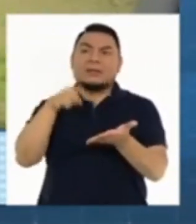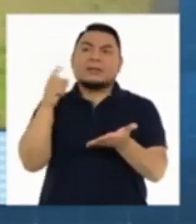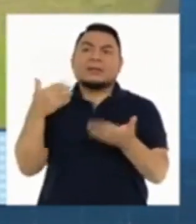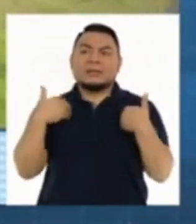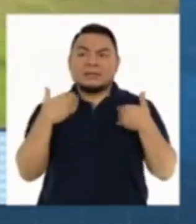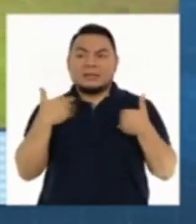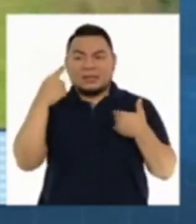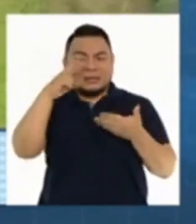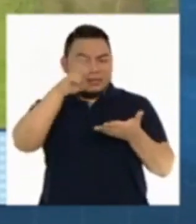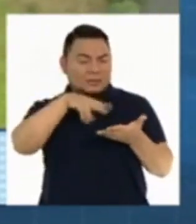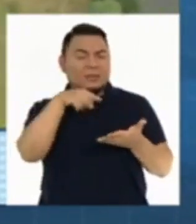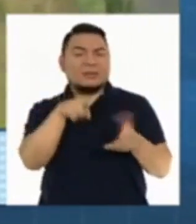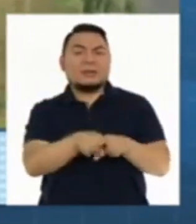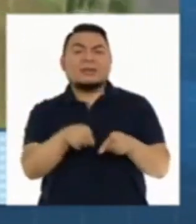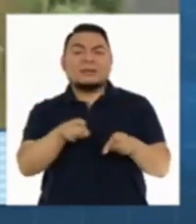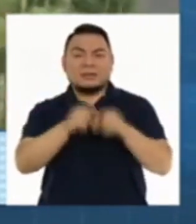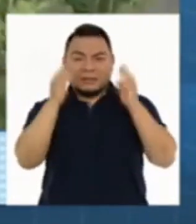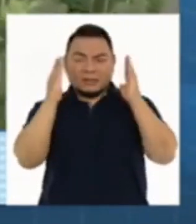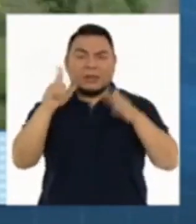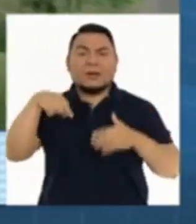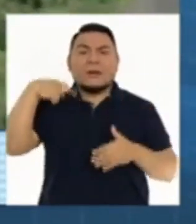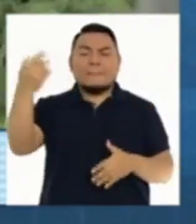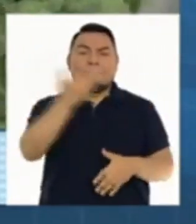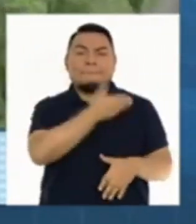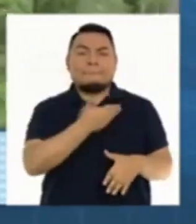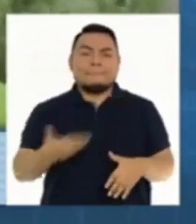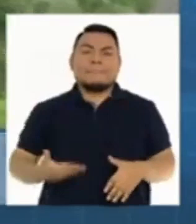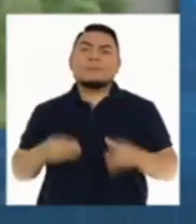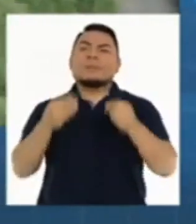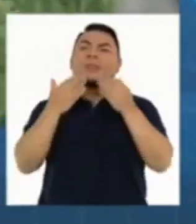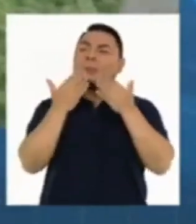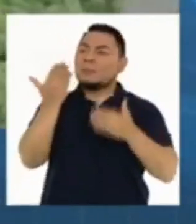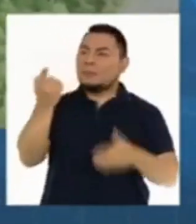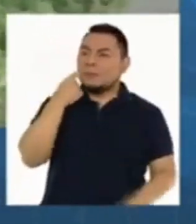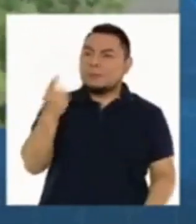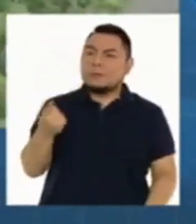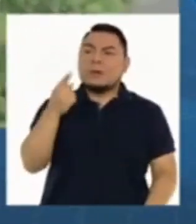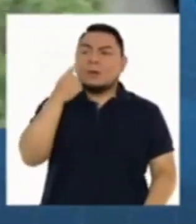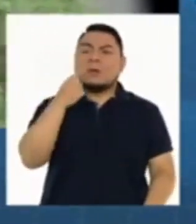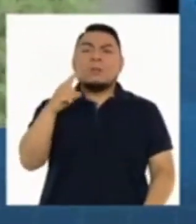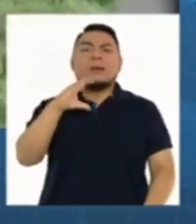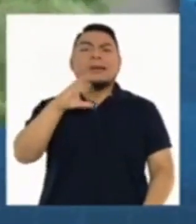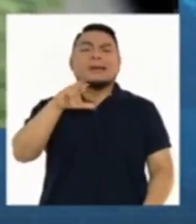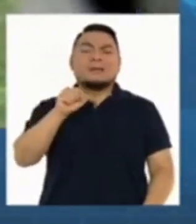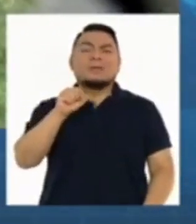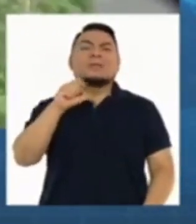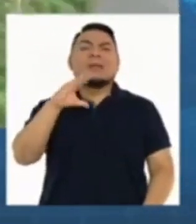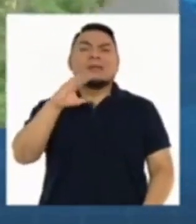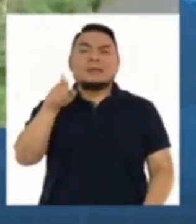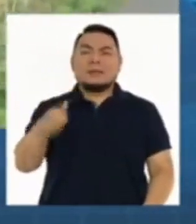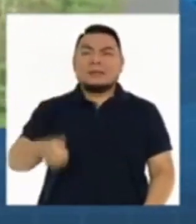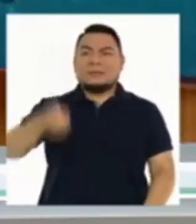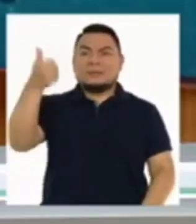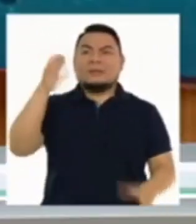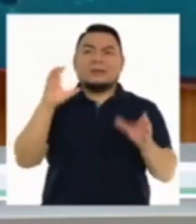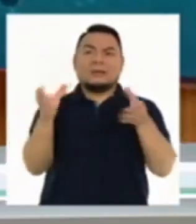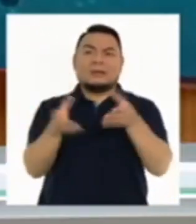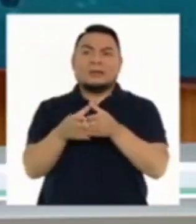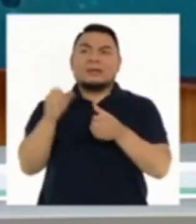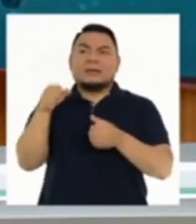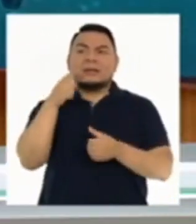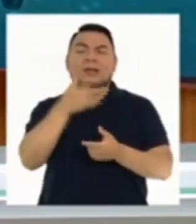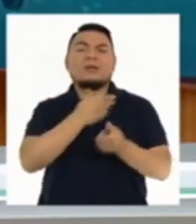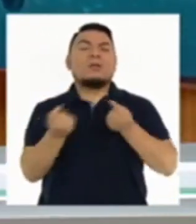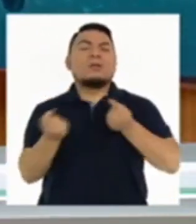va a tener que realizar y dedicar el próximo gobierno. Muchas gracias al señor Carlos Rúa Carvajal, presidente de la Asamblea